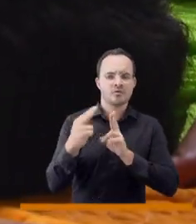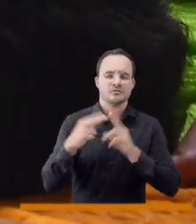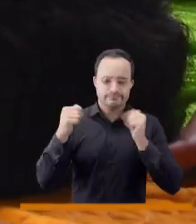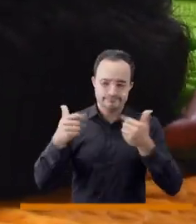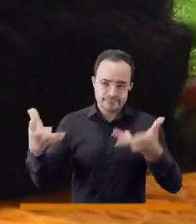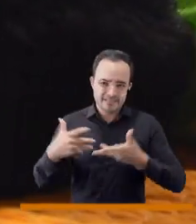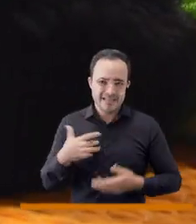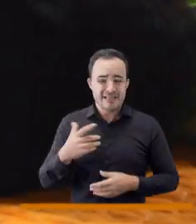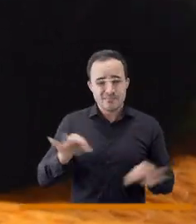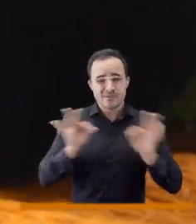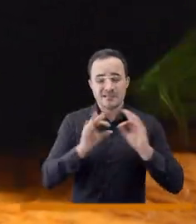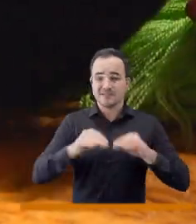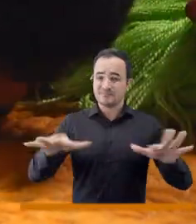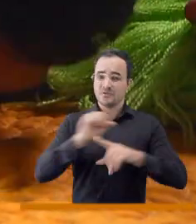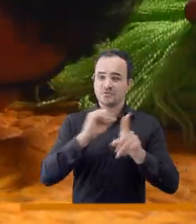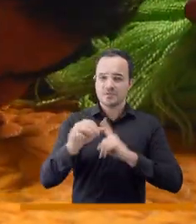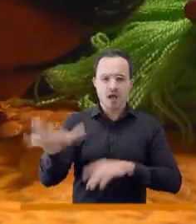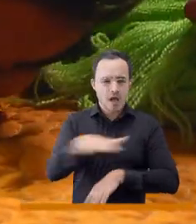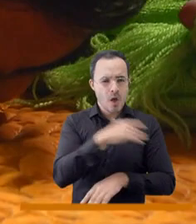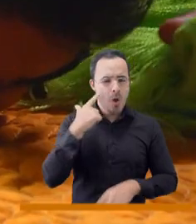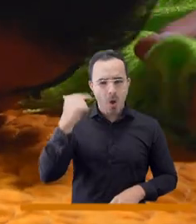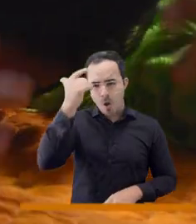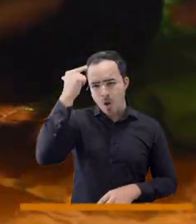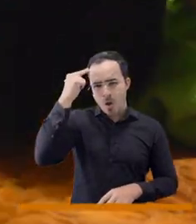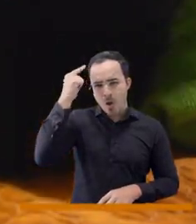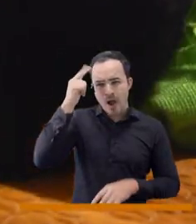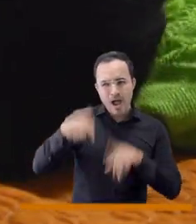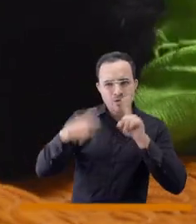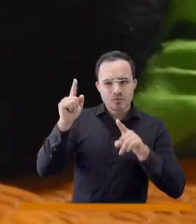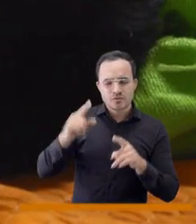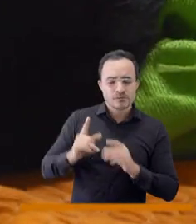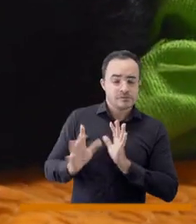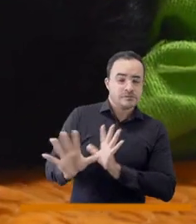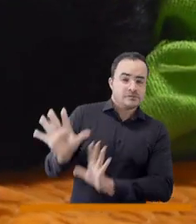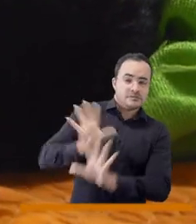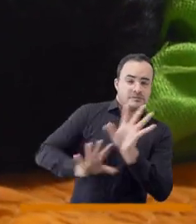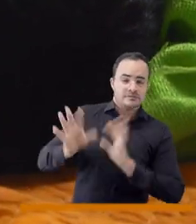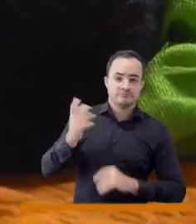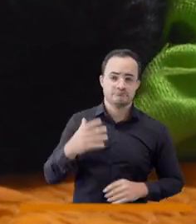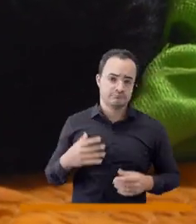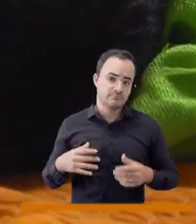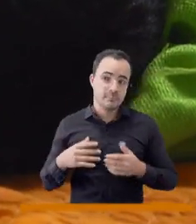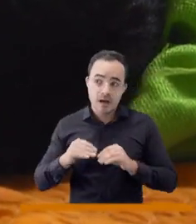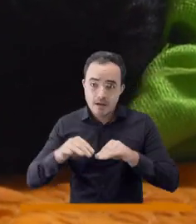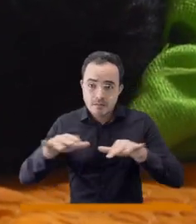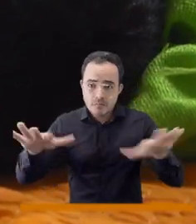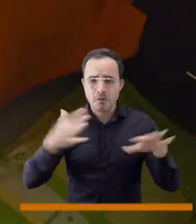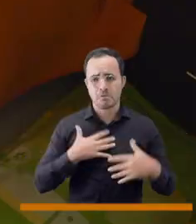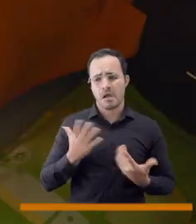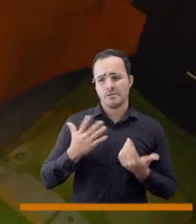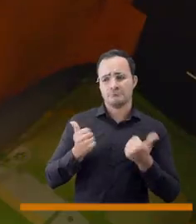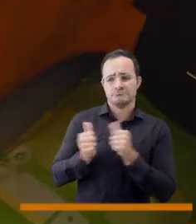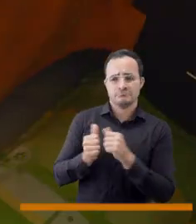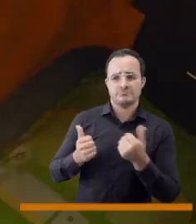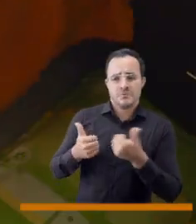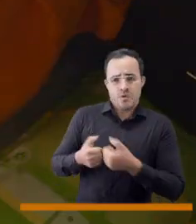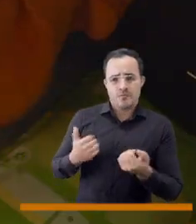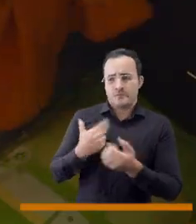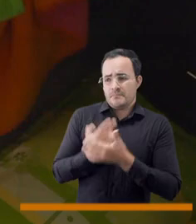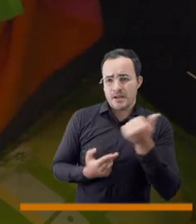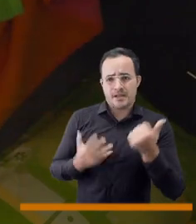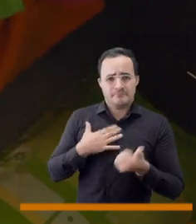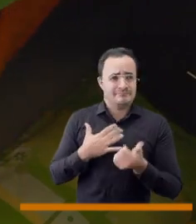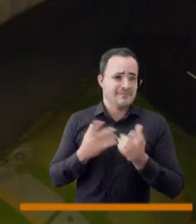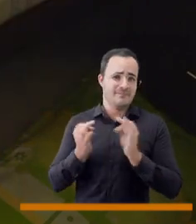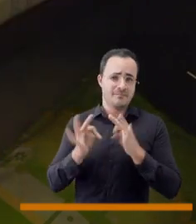familiar es fundamental, amigos, conocidos, involucrar a la sociedad frente a lo que es una persona con una condición mental como la